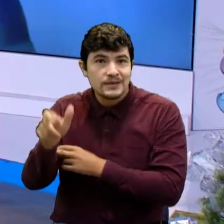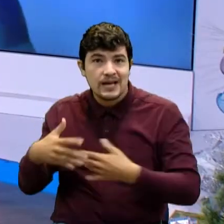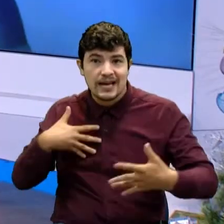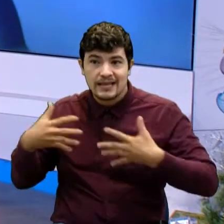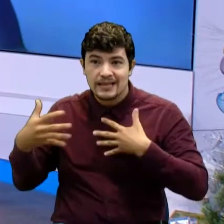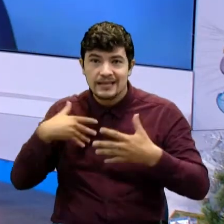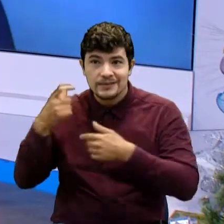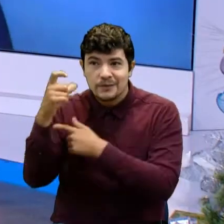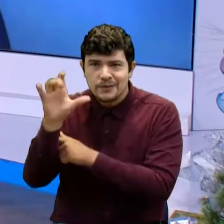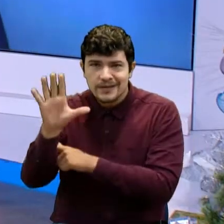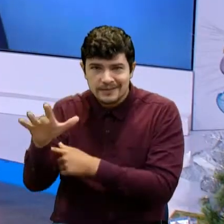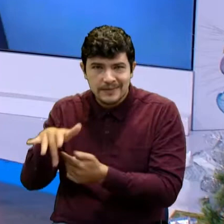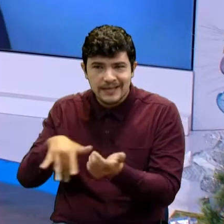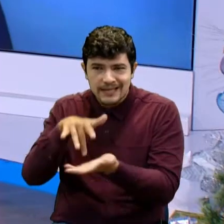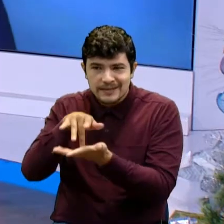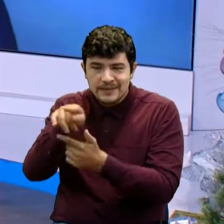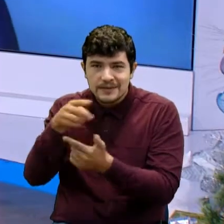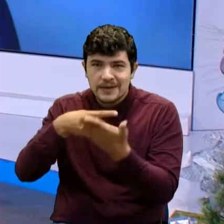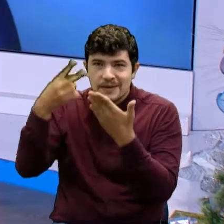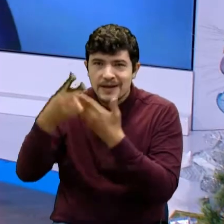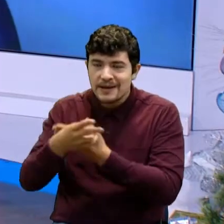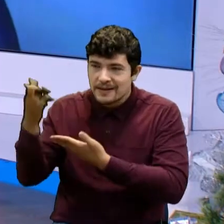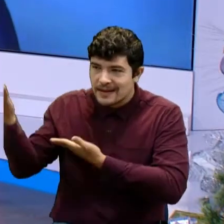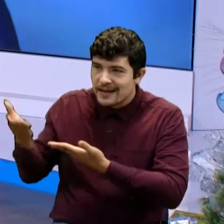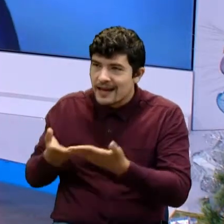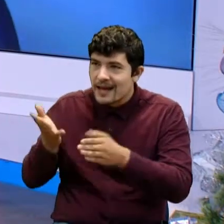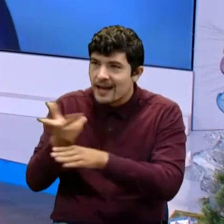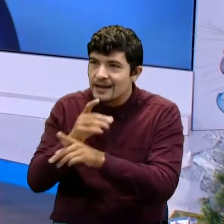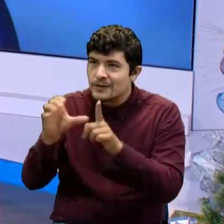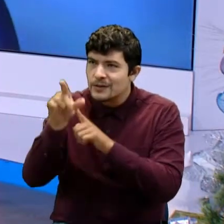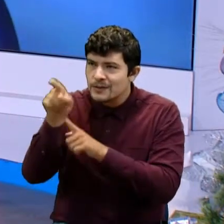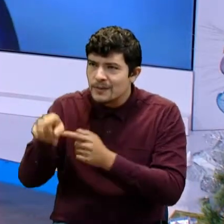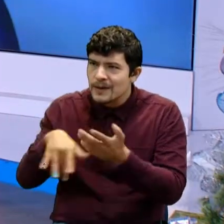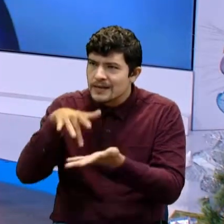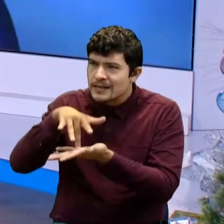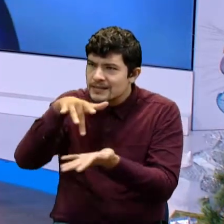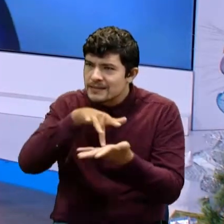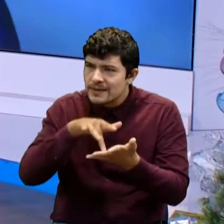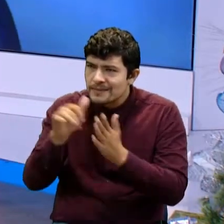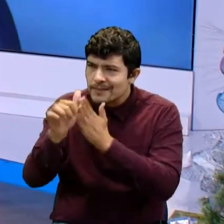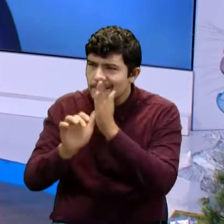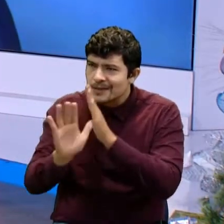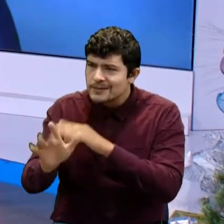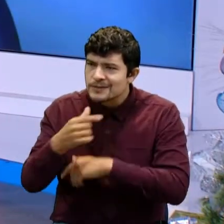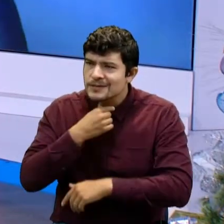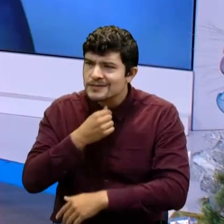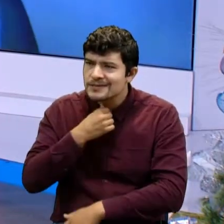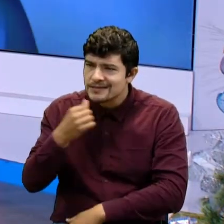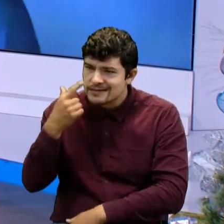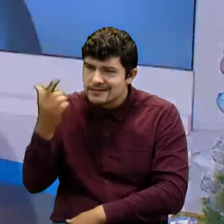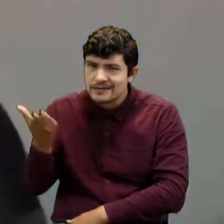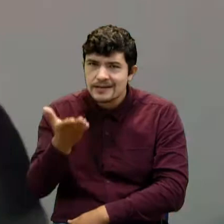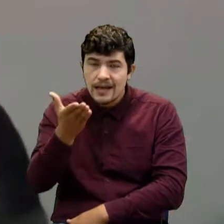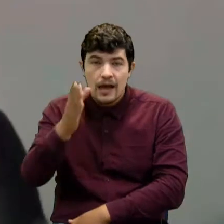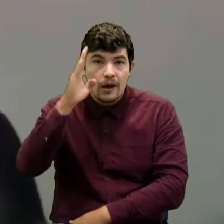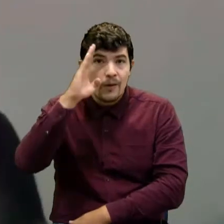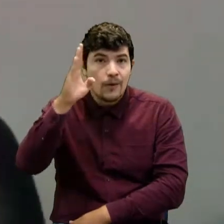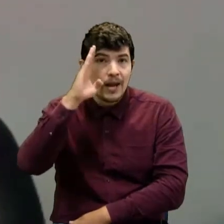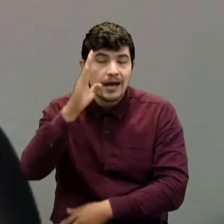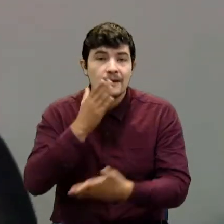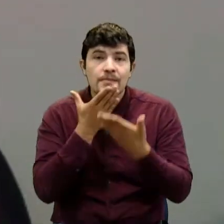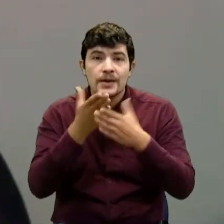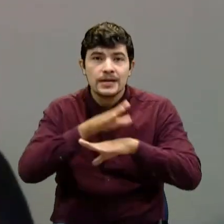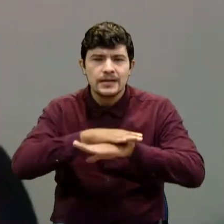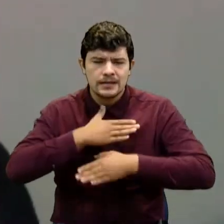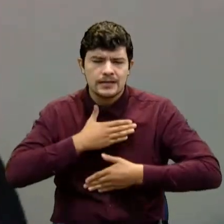este gran proyecto Ave, bienvenida a Entretenimiento y hablemos de tu participación en esta serie de humor Hola Ronald, muy buenas